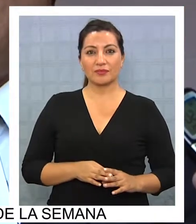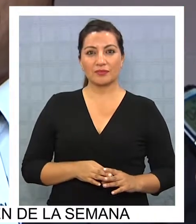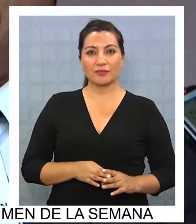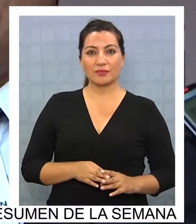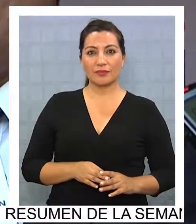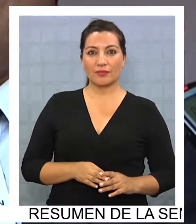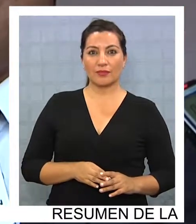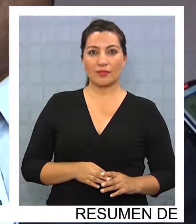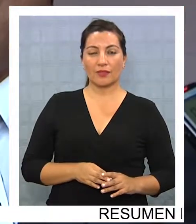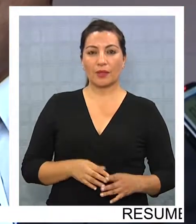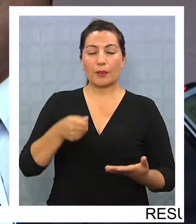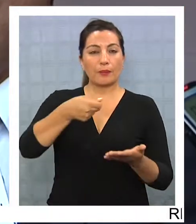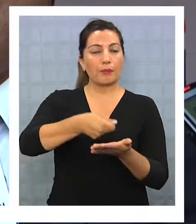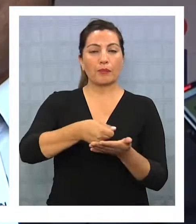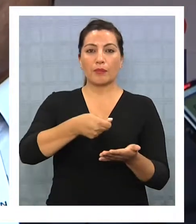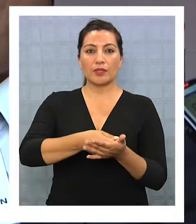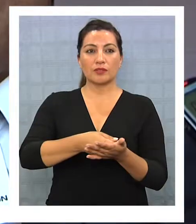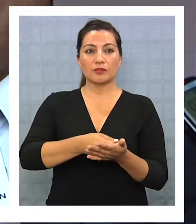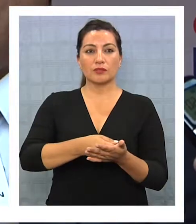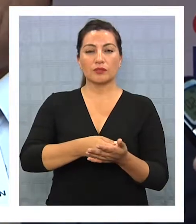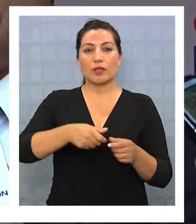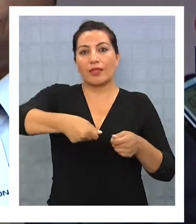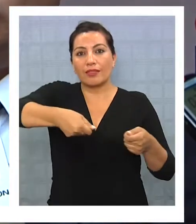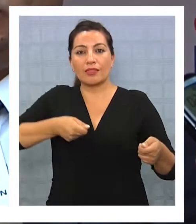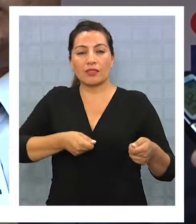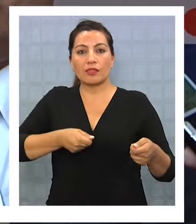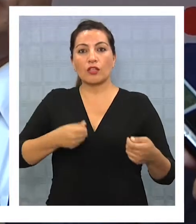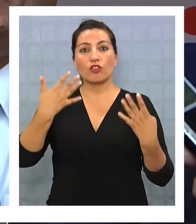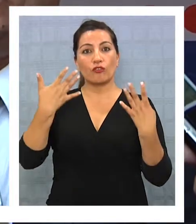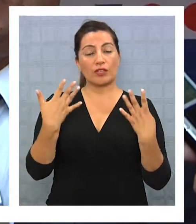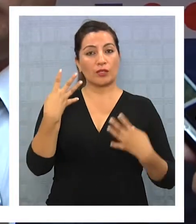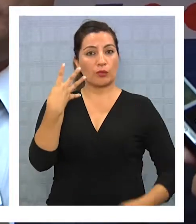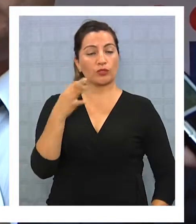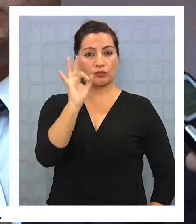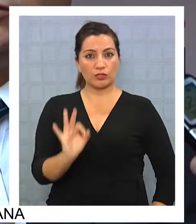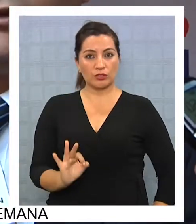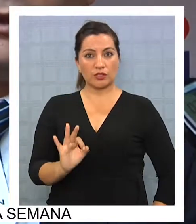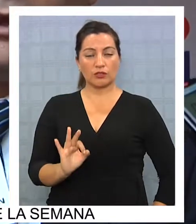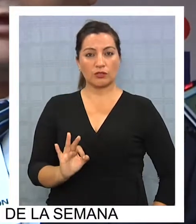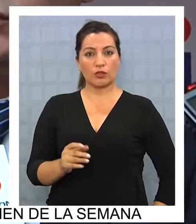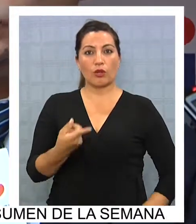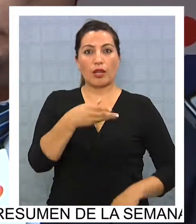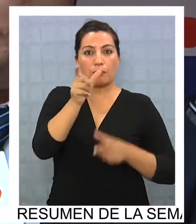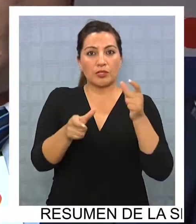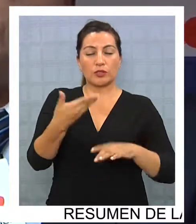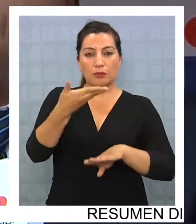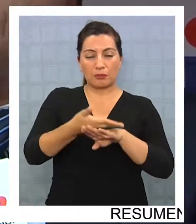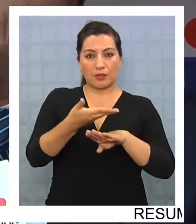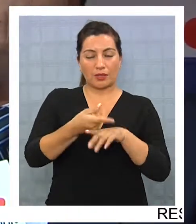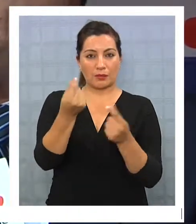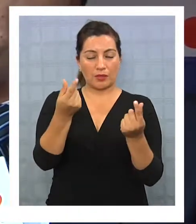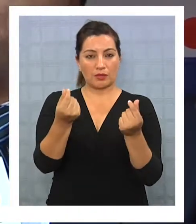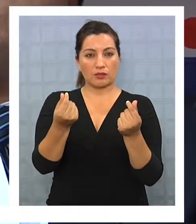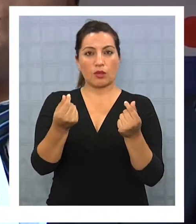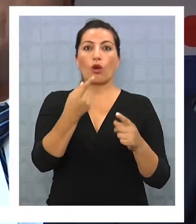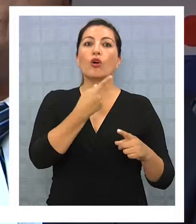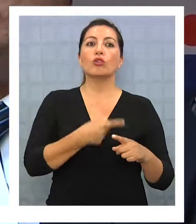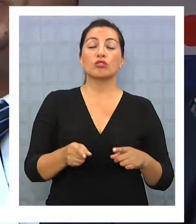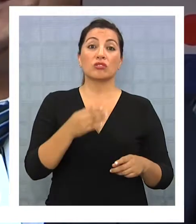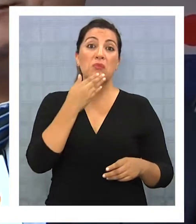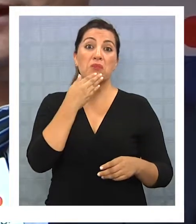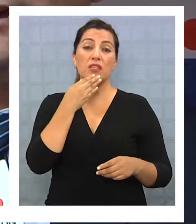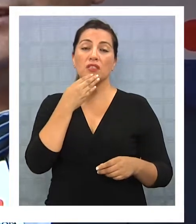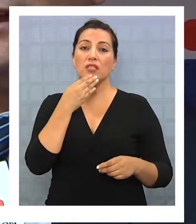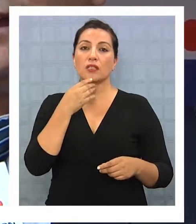con un pago vía depósito del 94% de las solitudes de pago. Hay otro 3